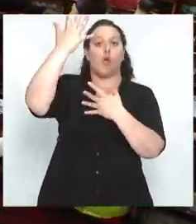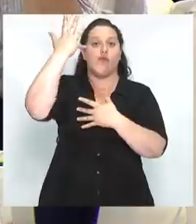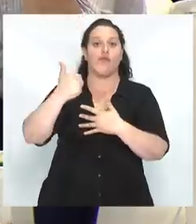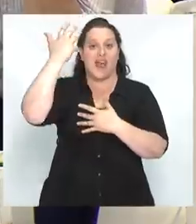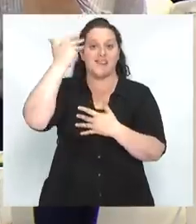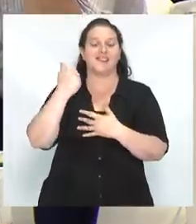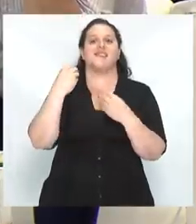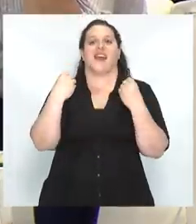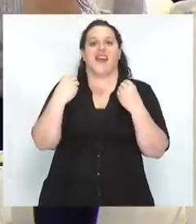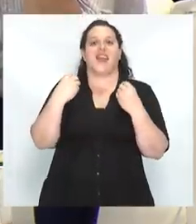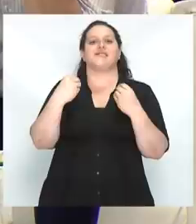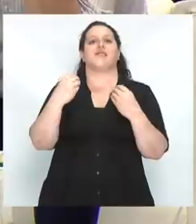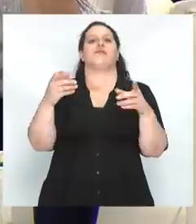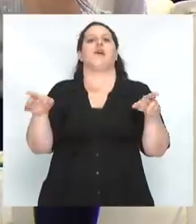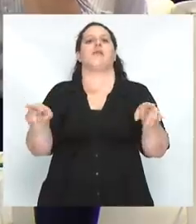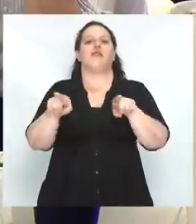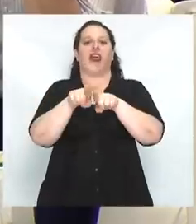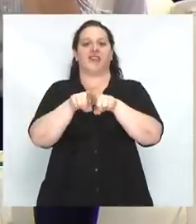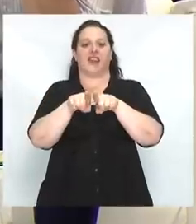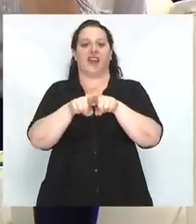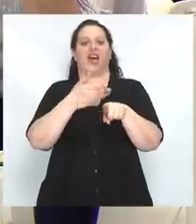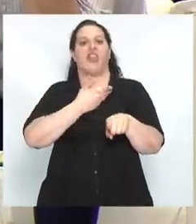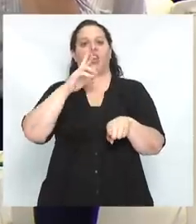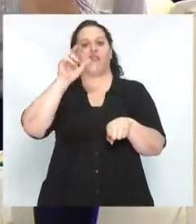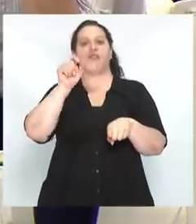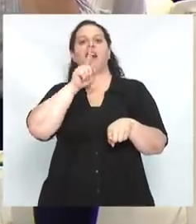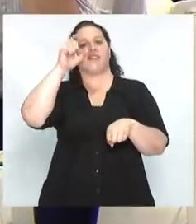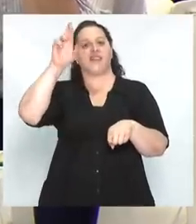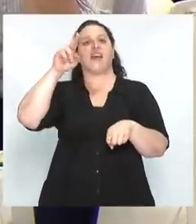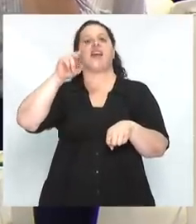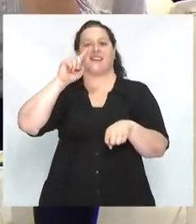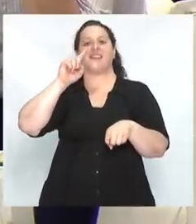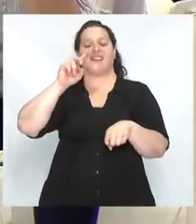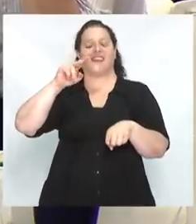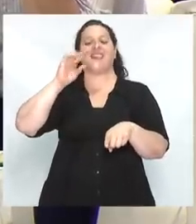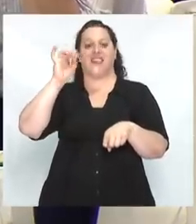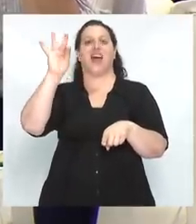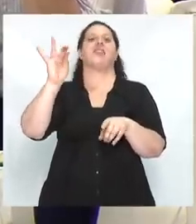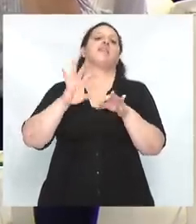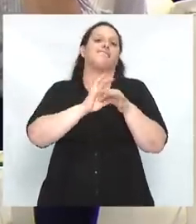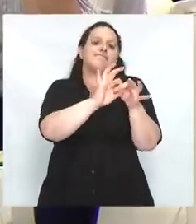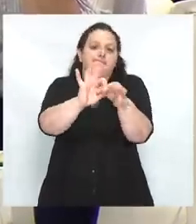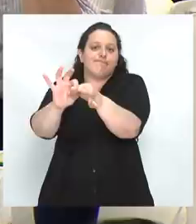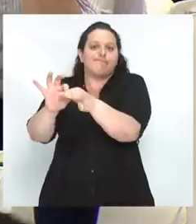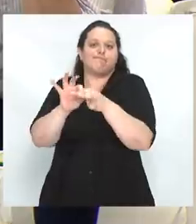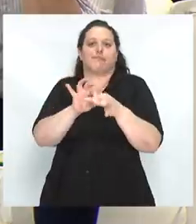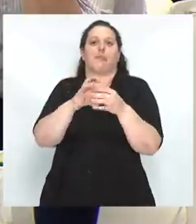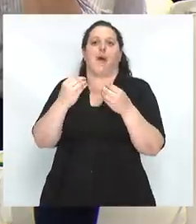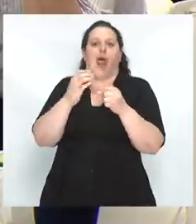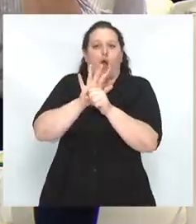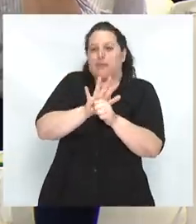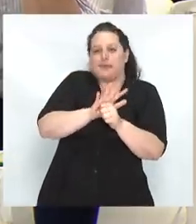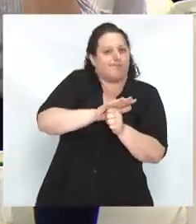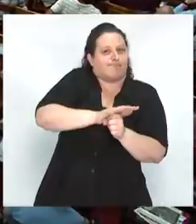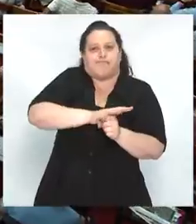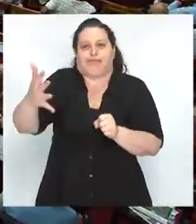fraternidad. Es decir, juntarnos para liberarnos de cualquier opresión. Fraternidad que hoy